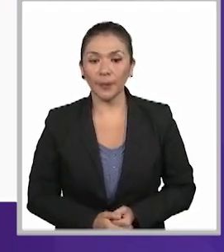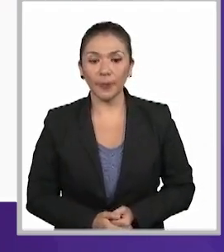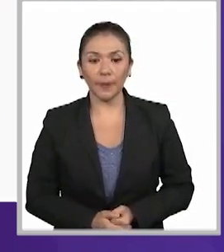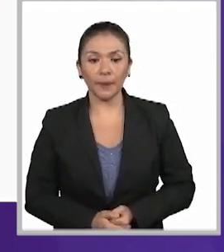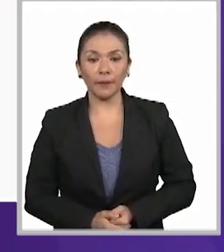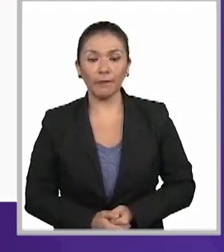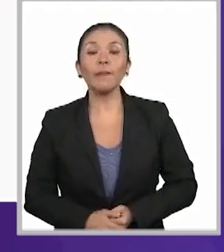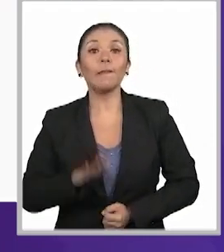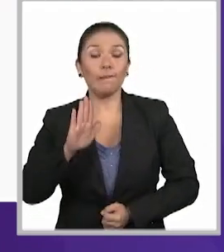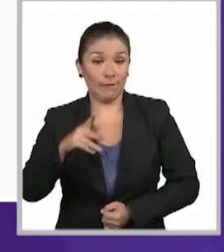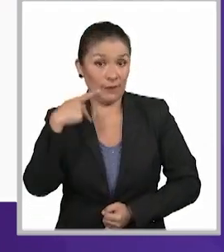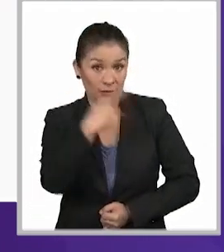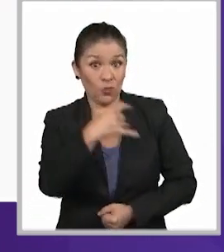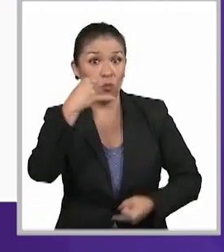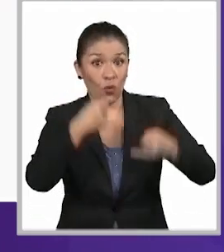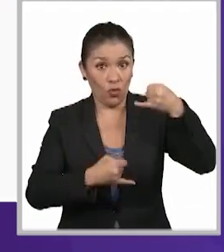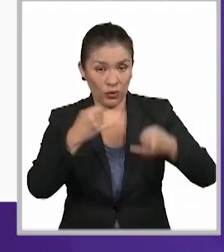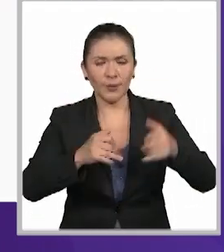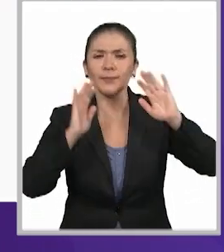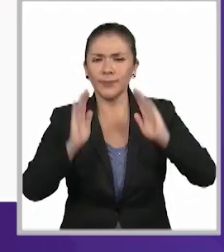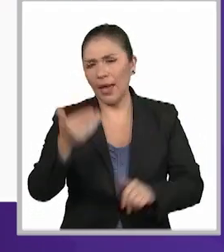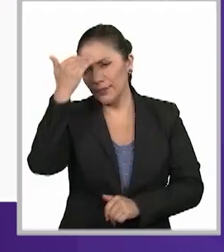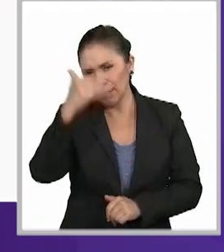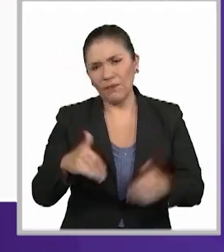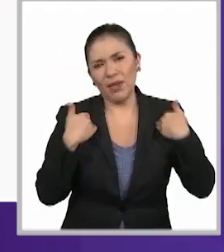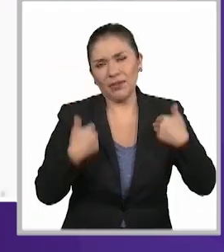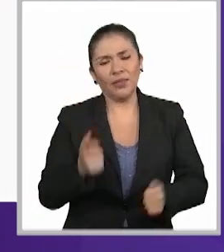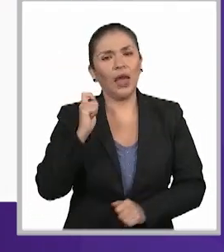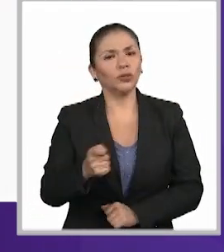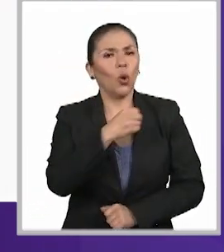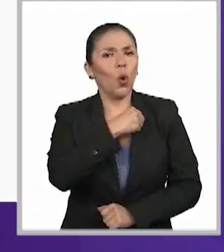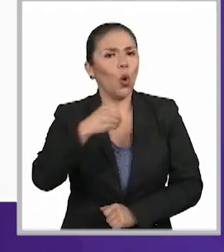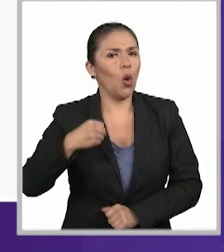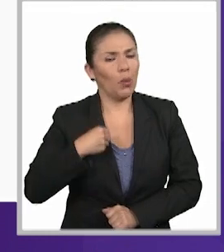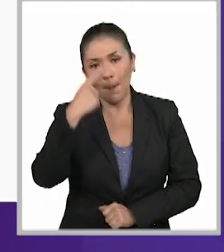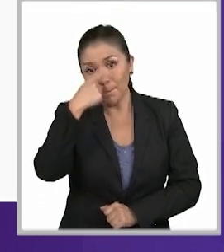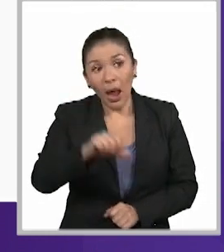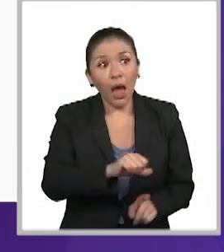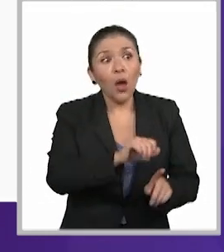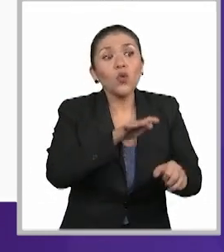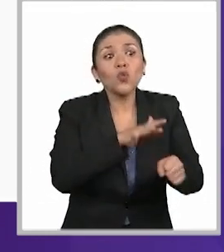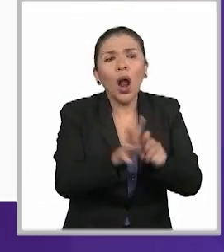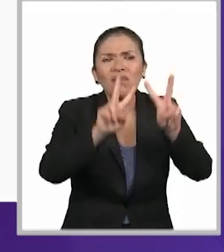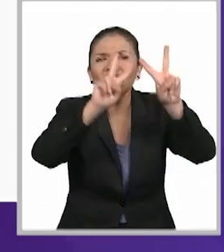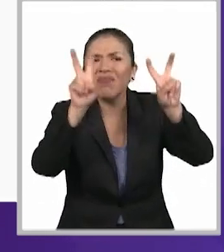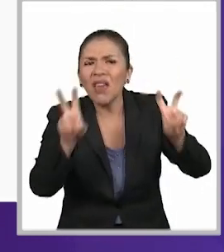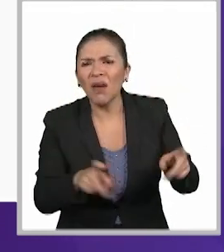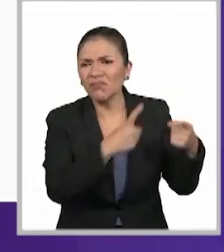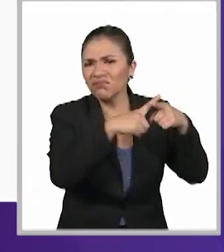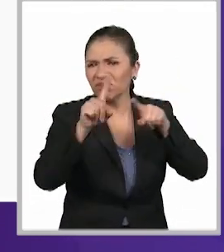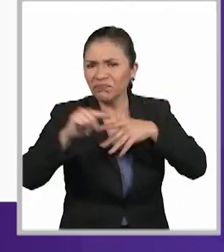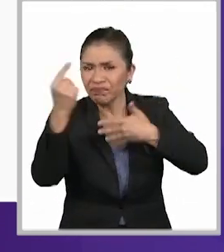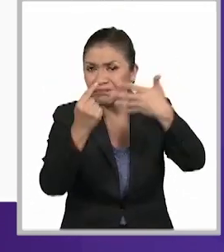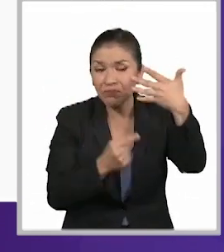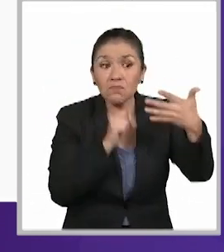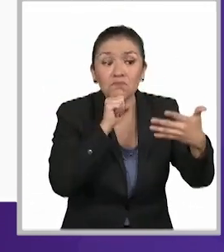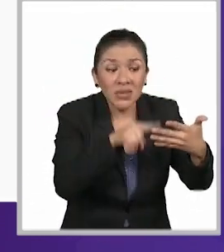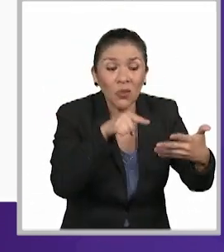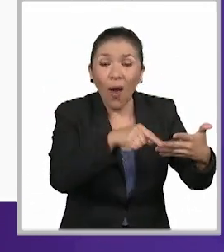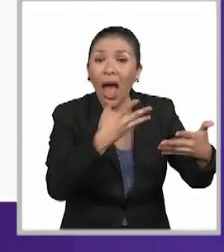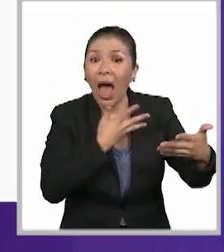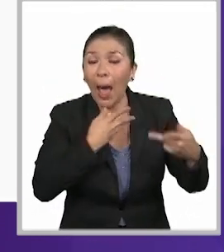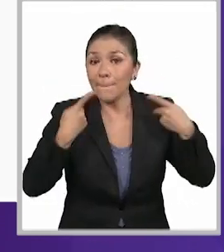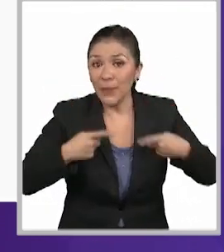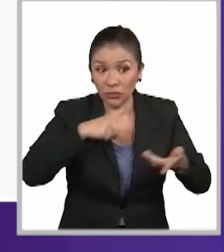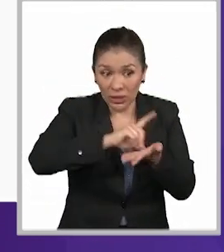Pues al menos en la Corte ya se entiende como esta obligación genérica en cualquier asunto que involucra